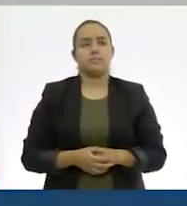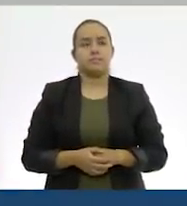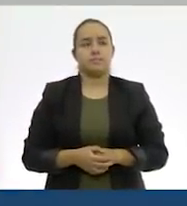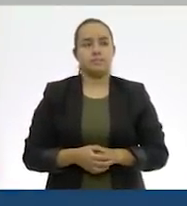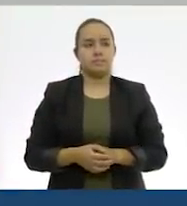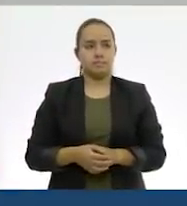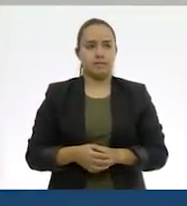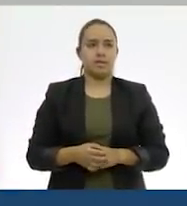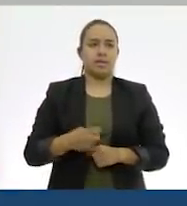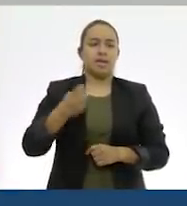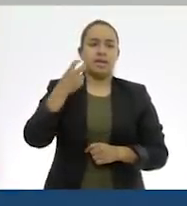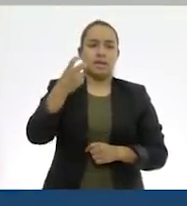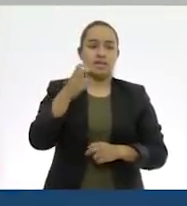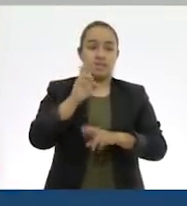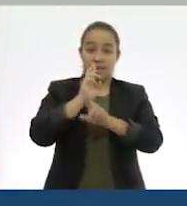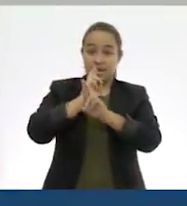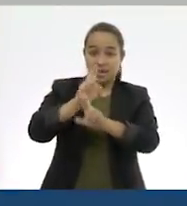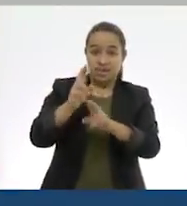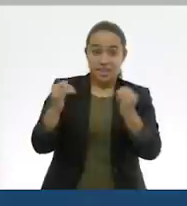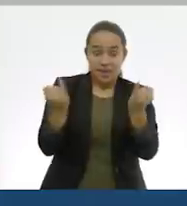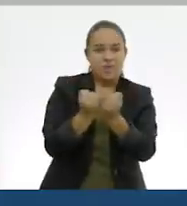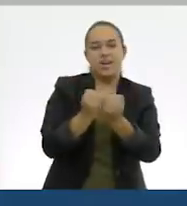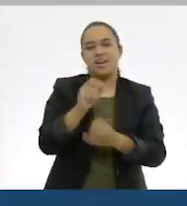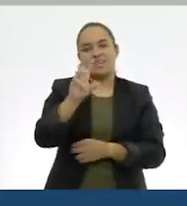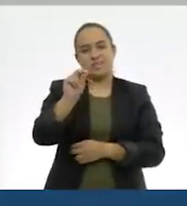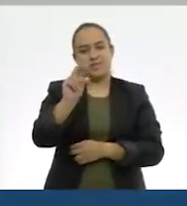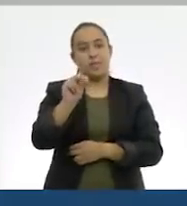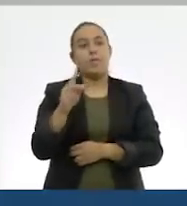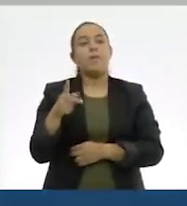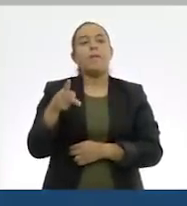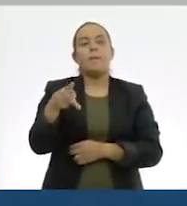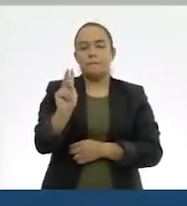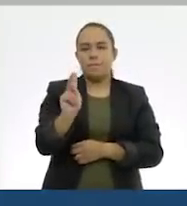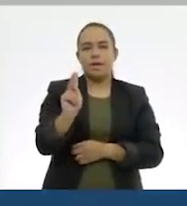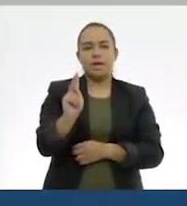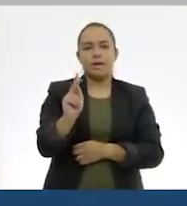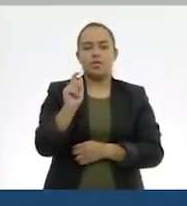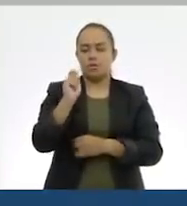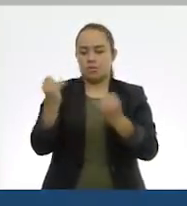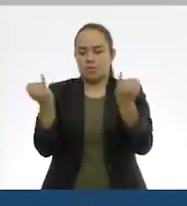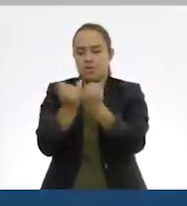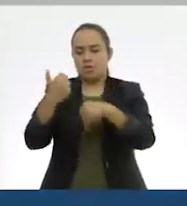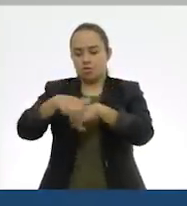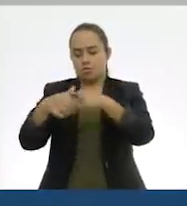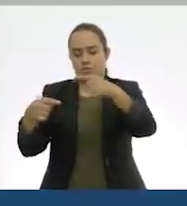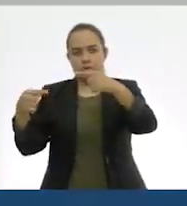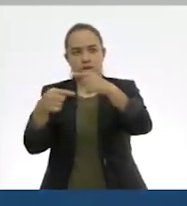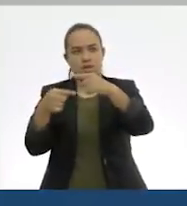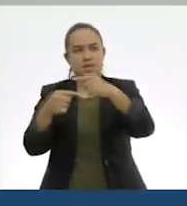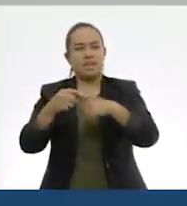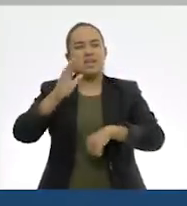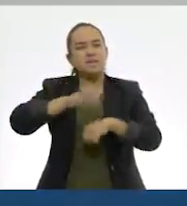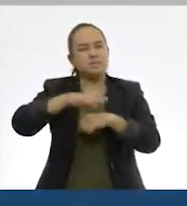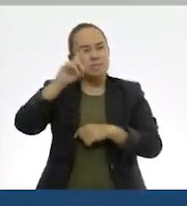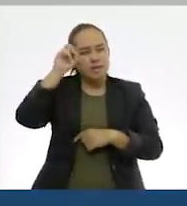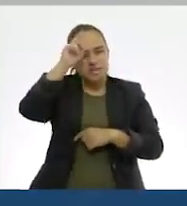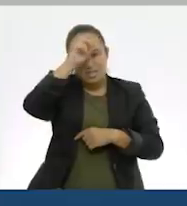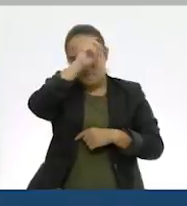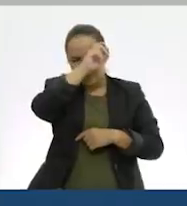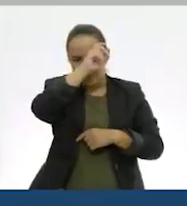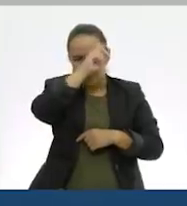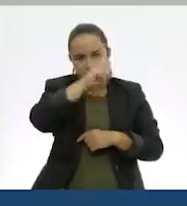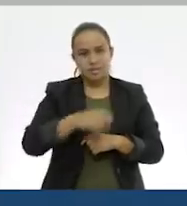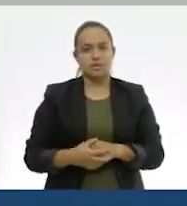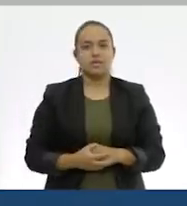bueno, no llegamos al resultado, ¿verdad? Pero si por lo menos ya igualamos el denominador. Es que es difícil. No, pero sí